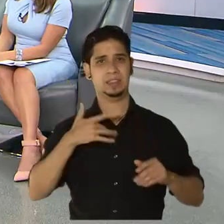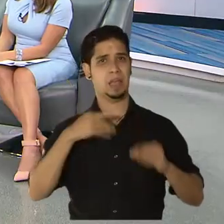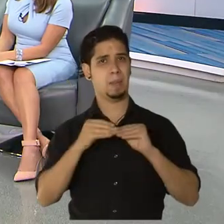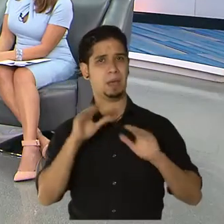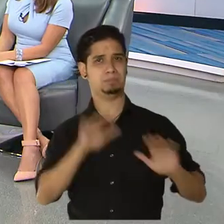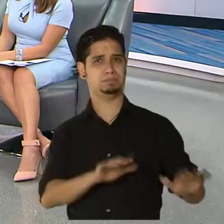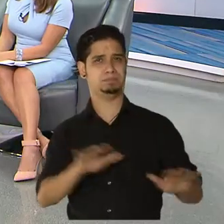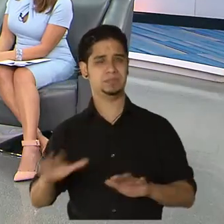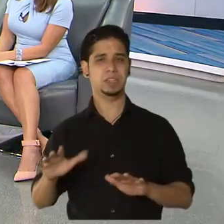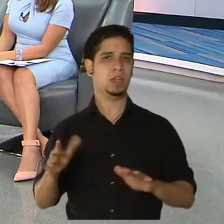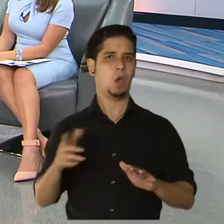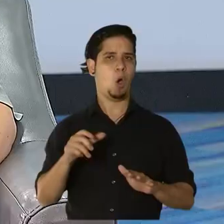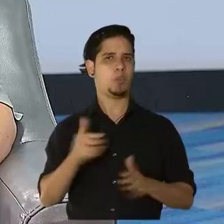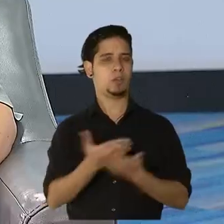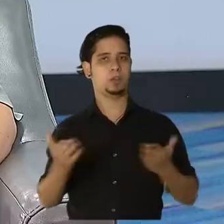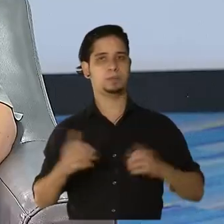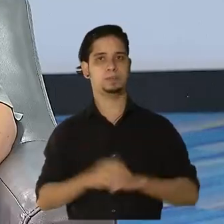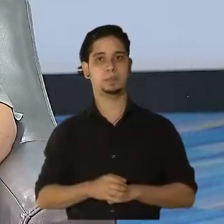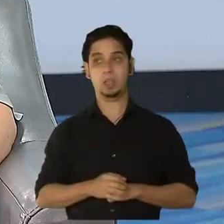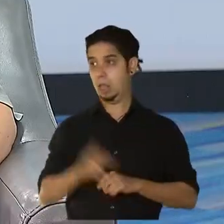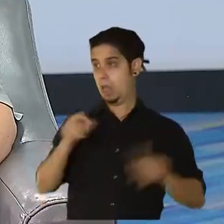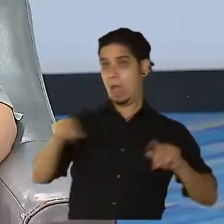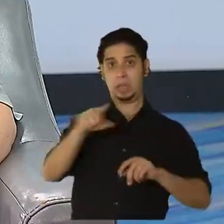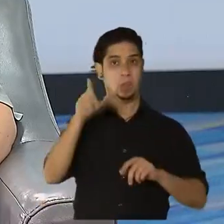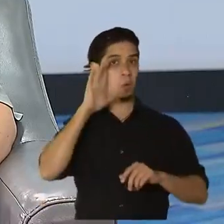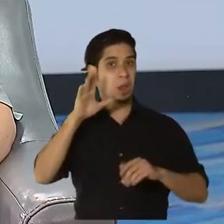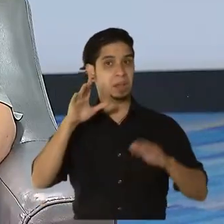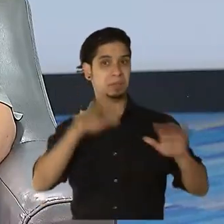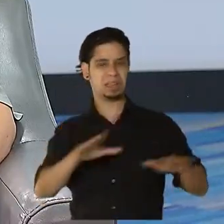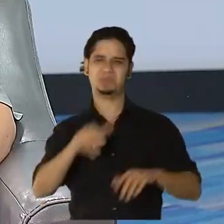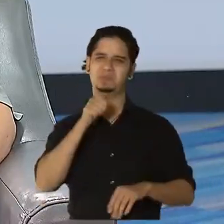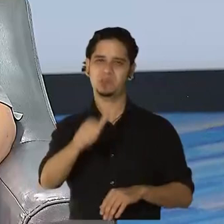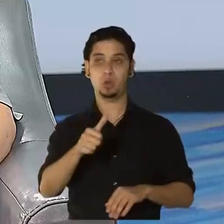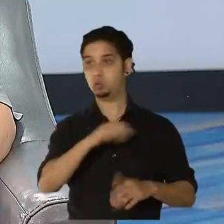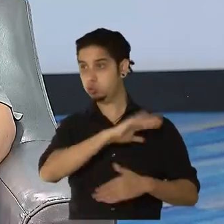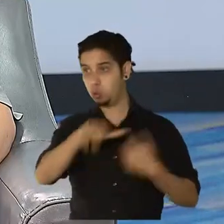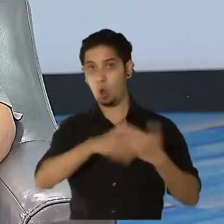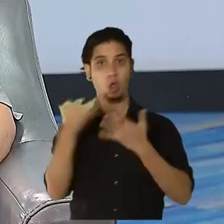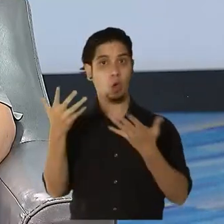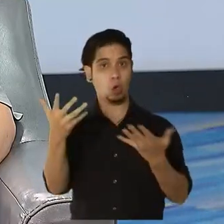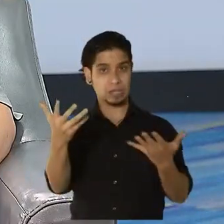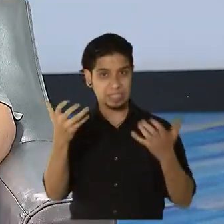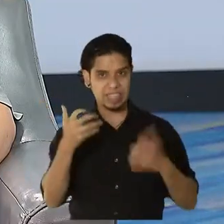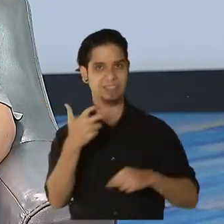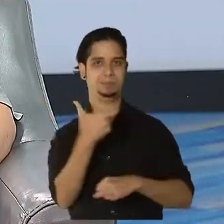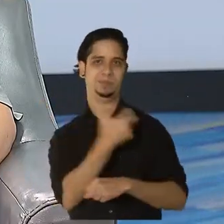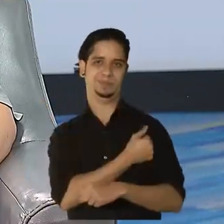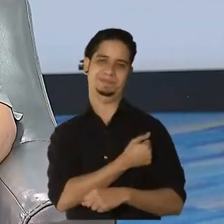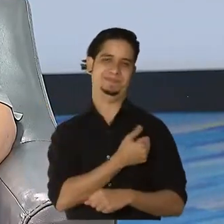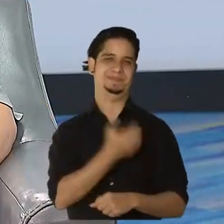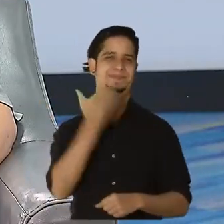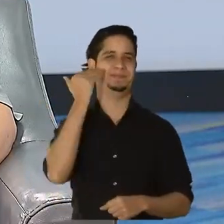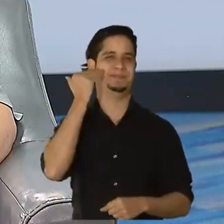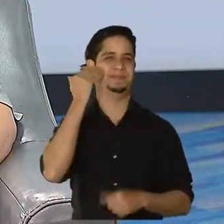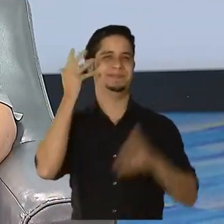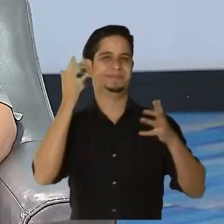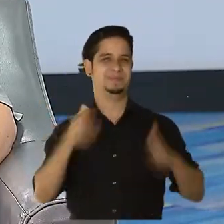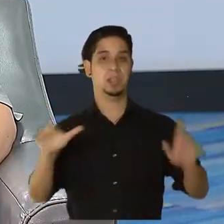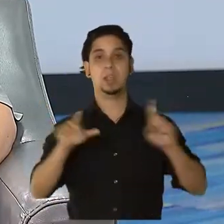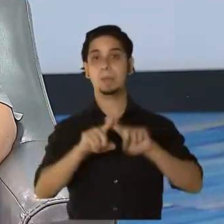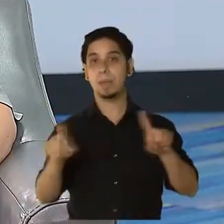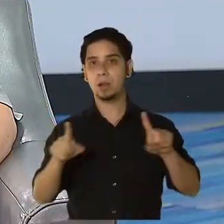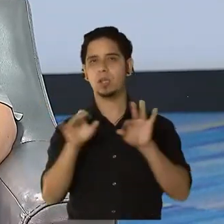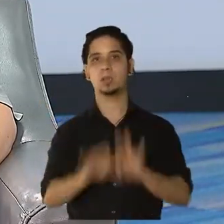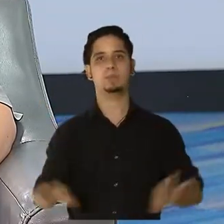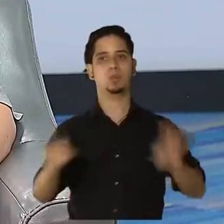Bueno, nunca va a estar tranquilo. Todo el mundo quiere vacunarse. Hay que tener